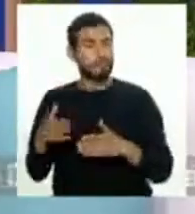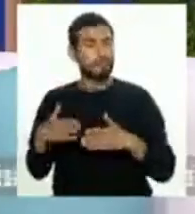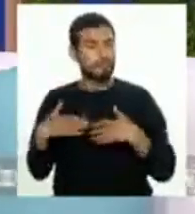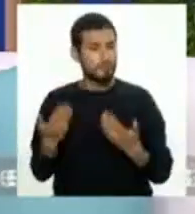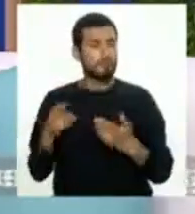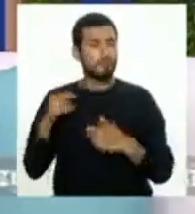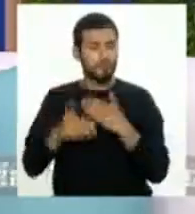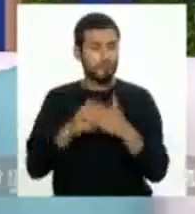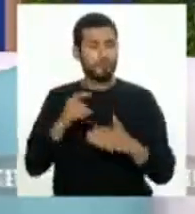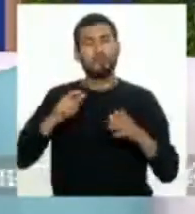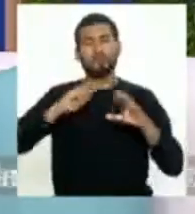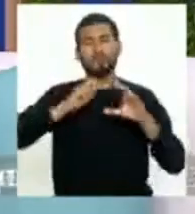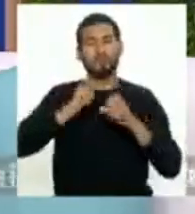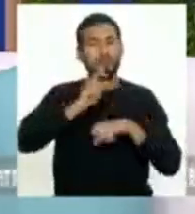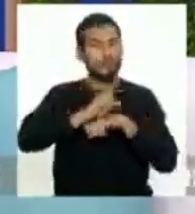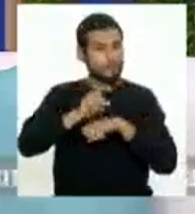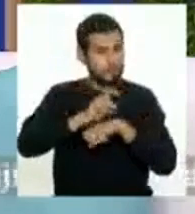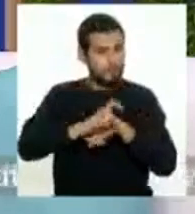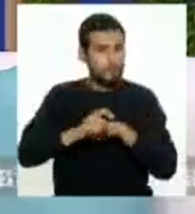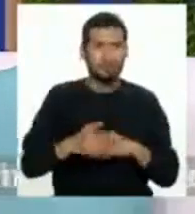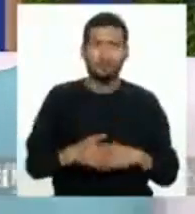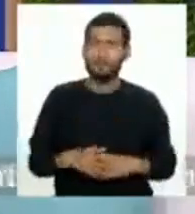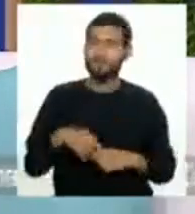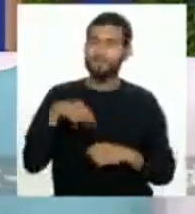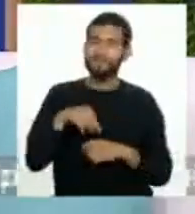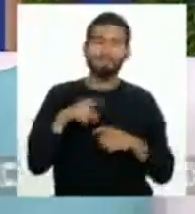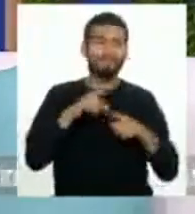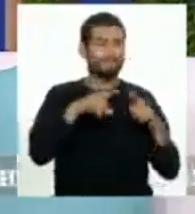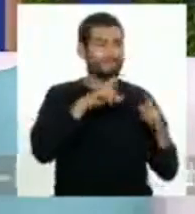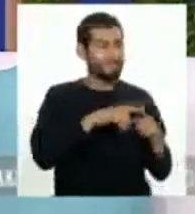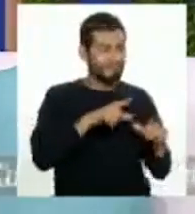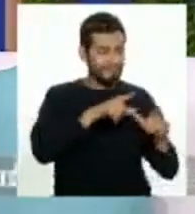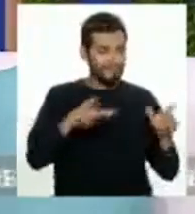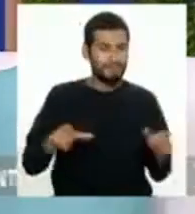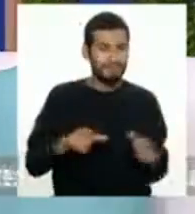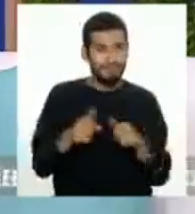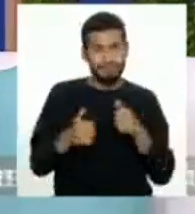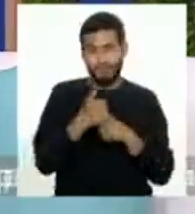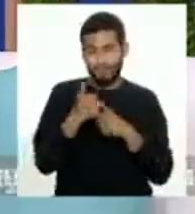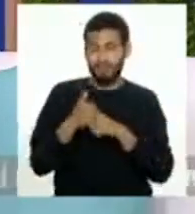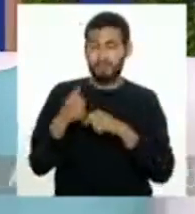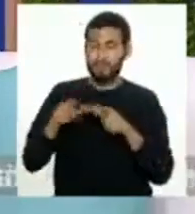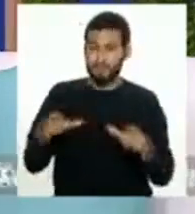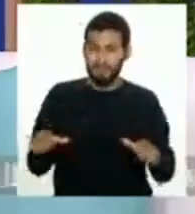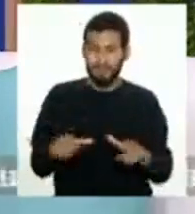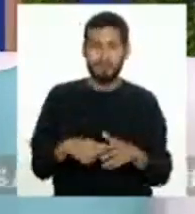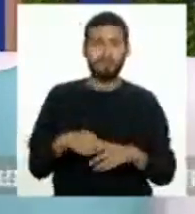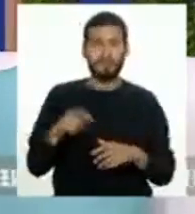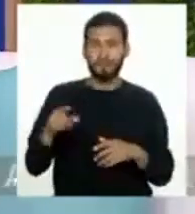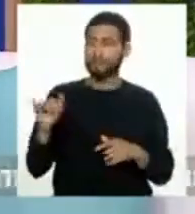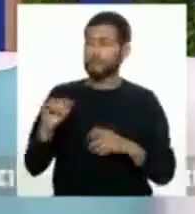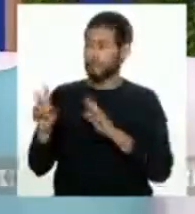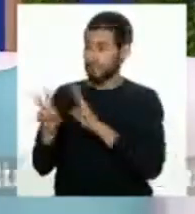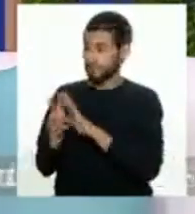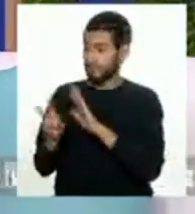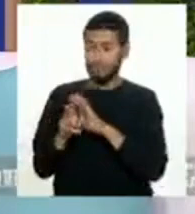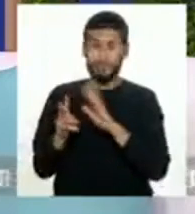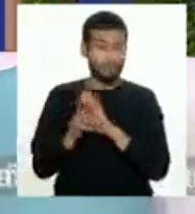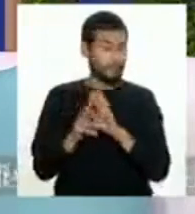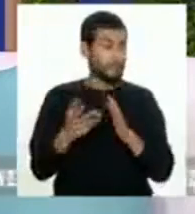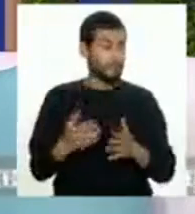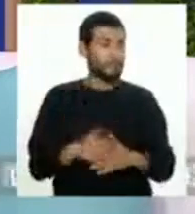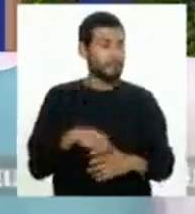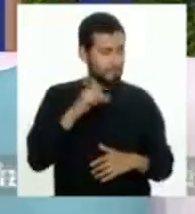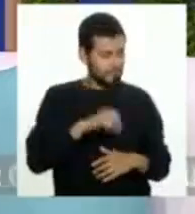hacer estos talleres en las zonas vulnerables. Es interesante, voluntariado. Así es, y eso se